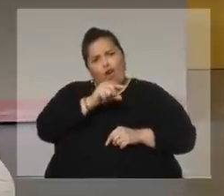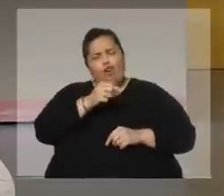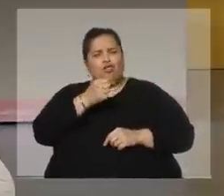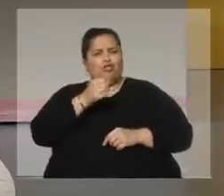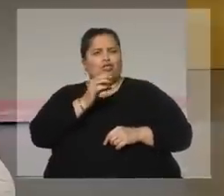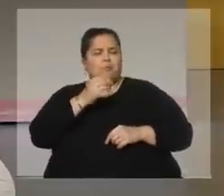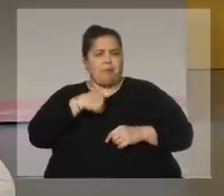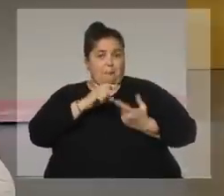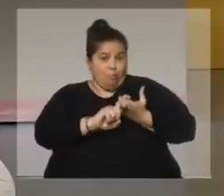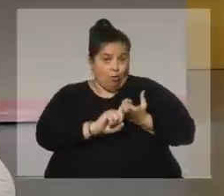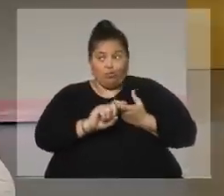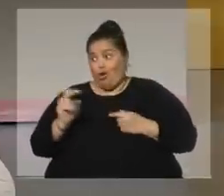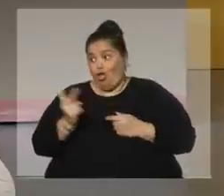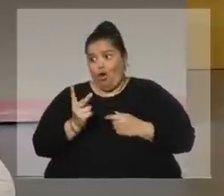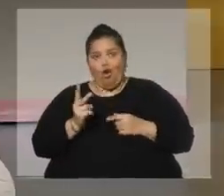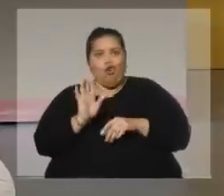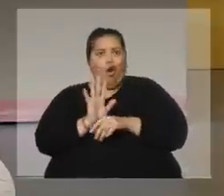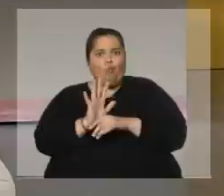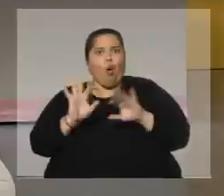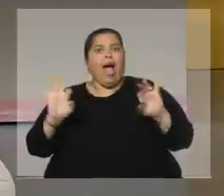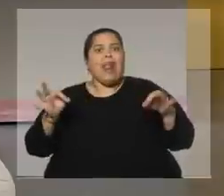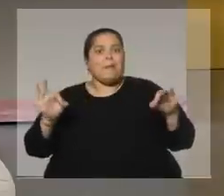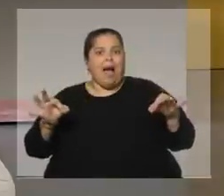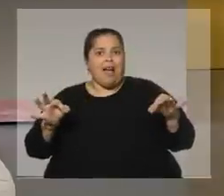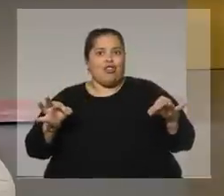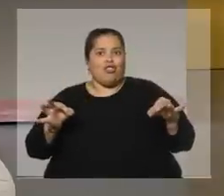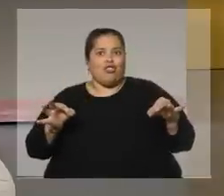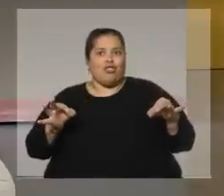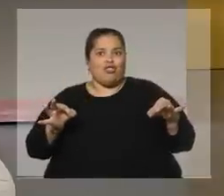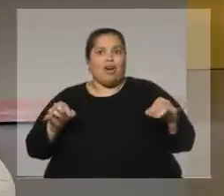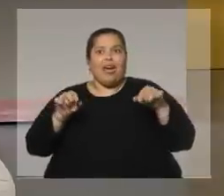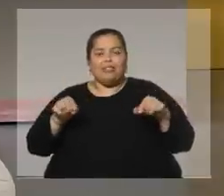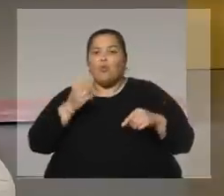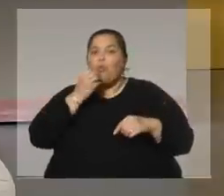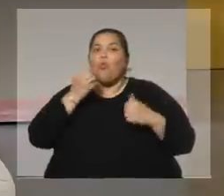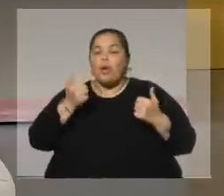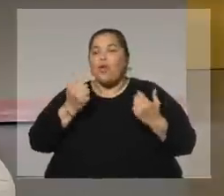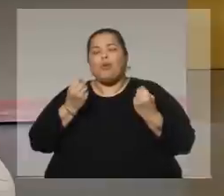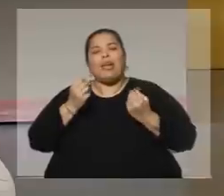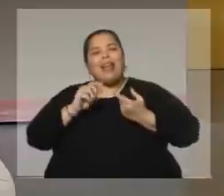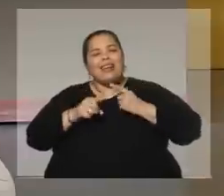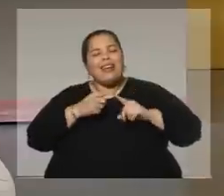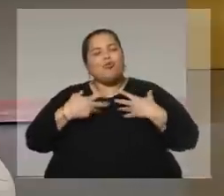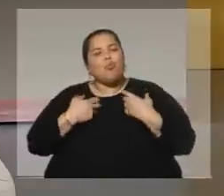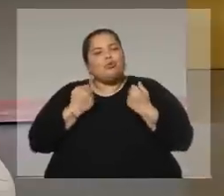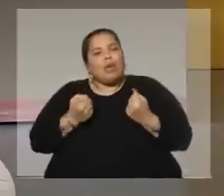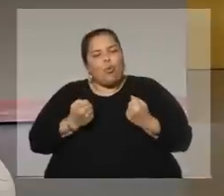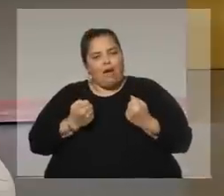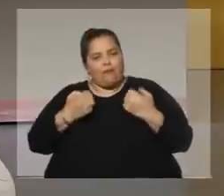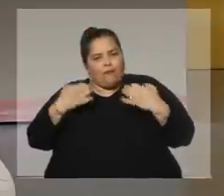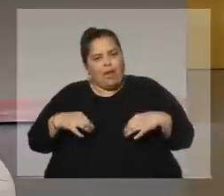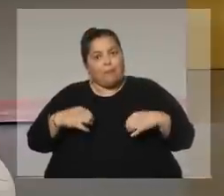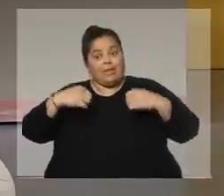hermanos. Y eso habla también de la grandeza de ella y de la sanidad de la relación que hemos establecido. Yo me casé